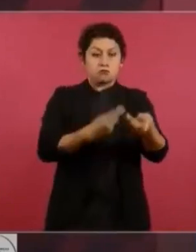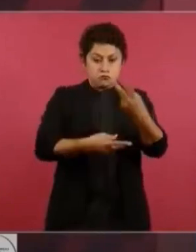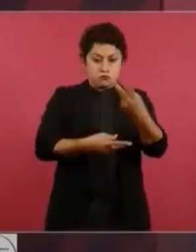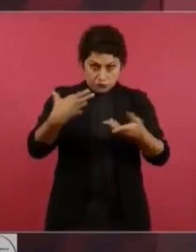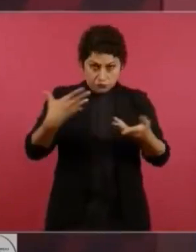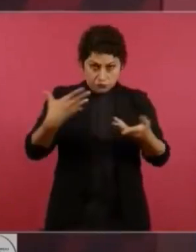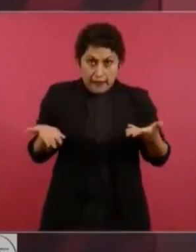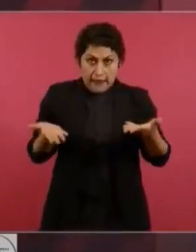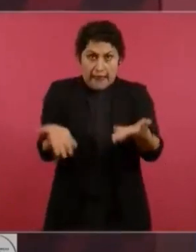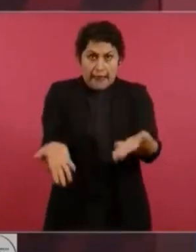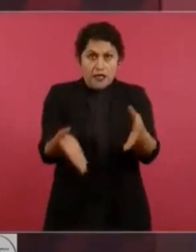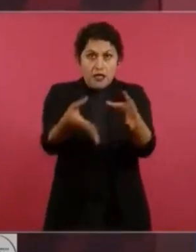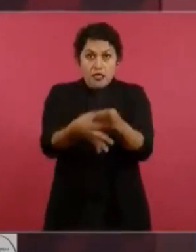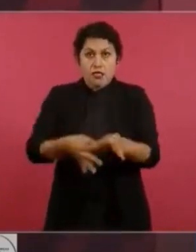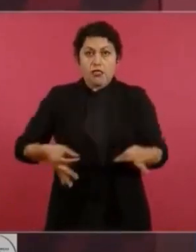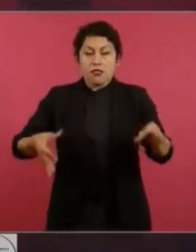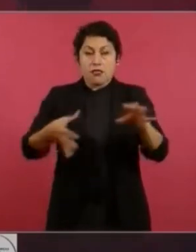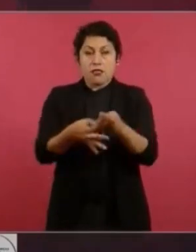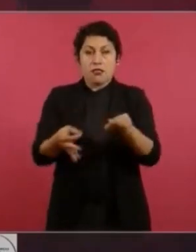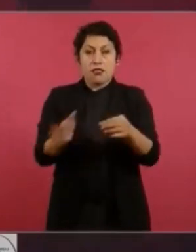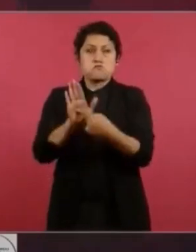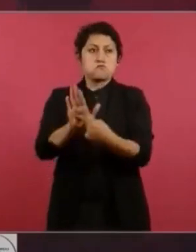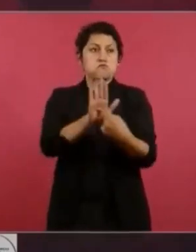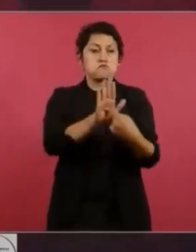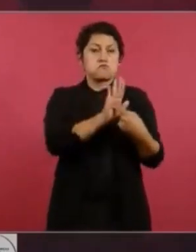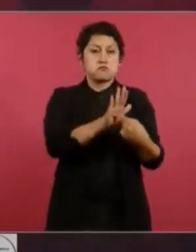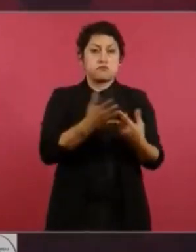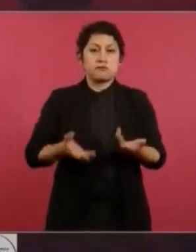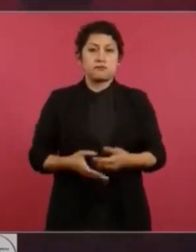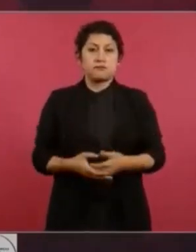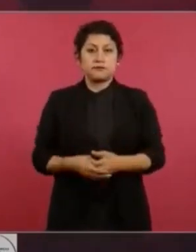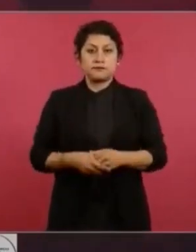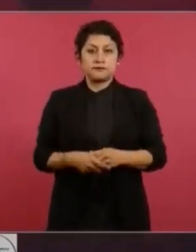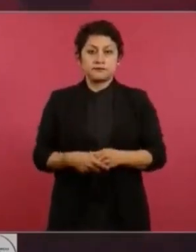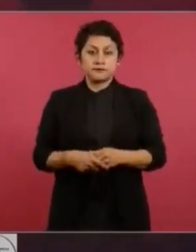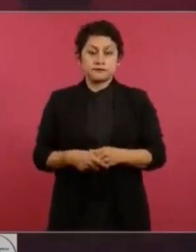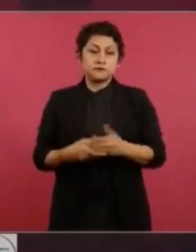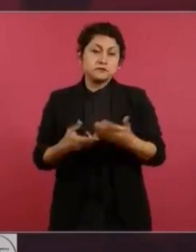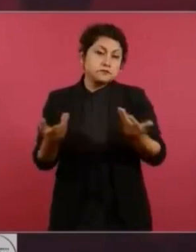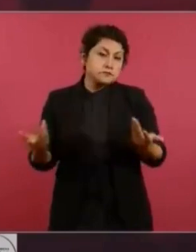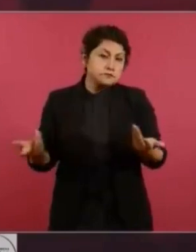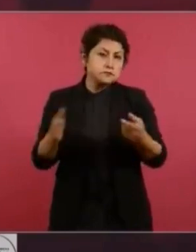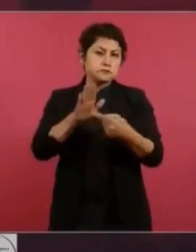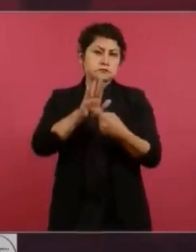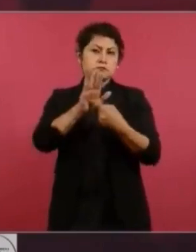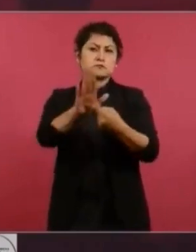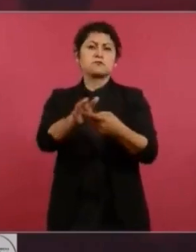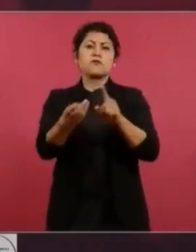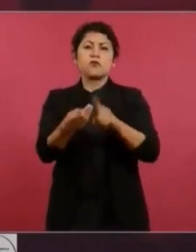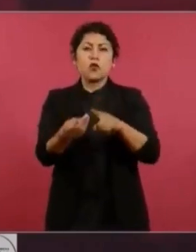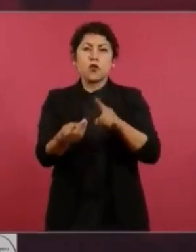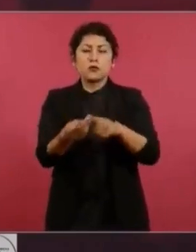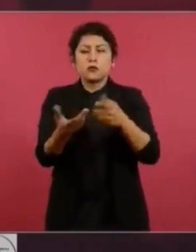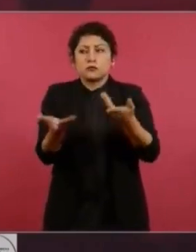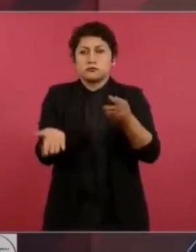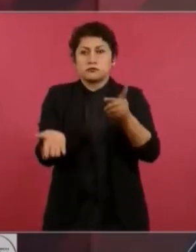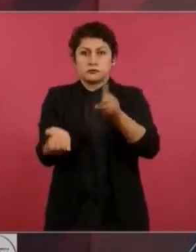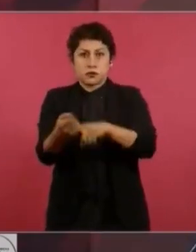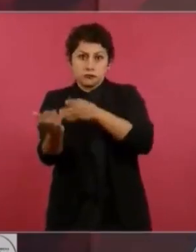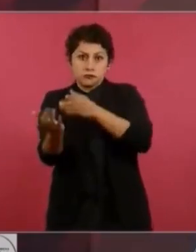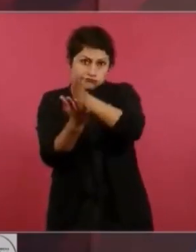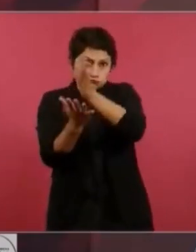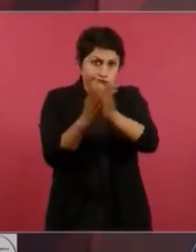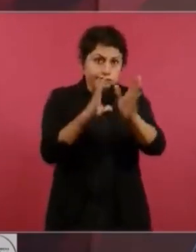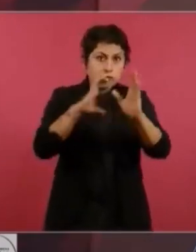en los medios de comunicación del